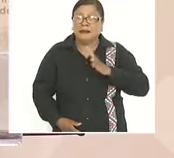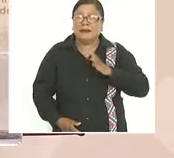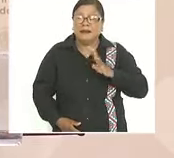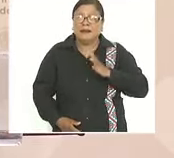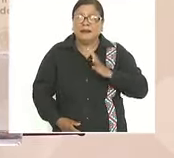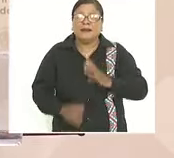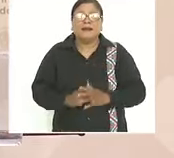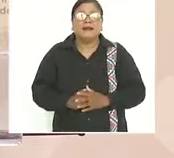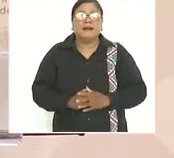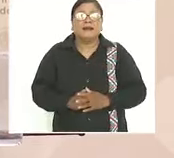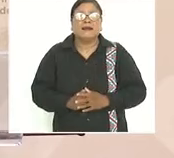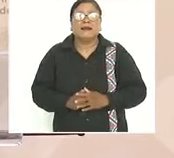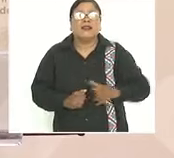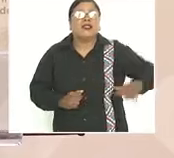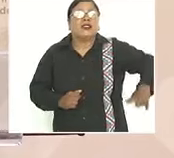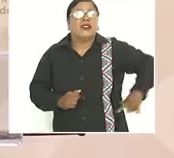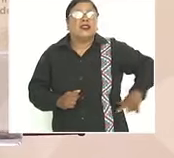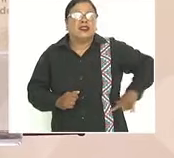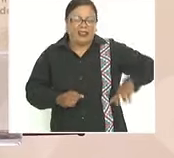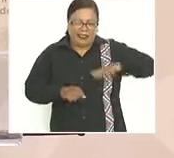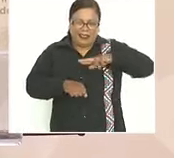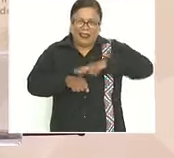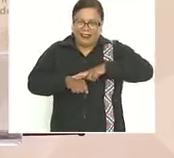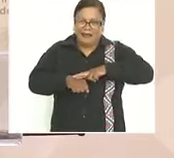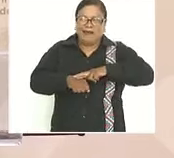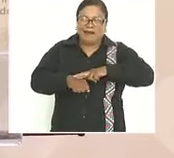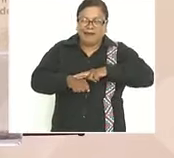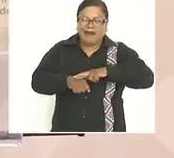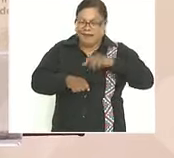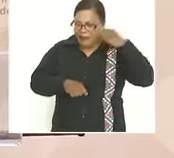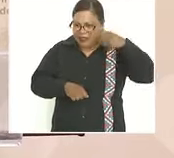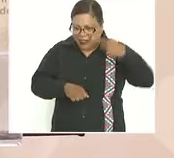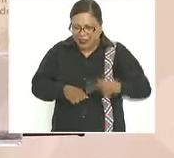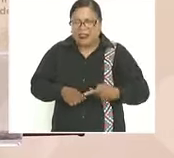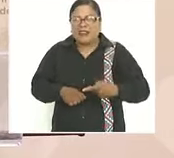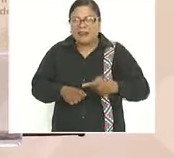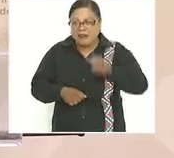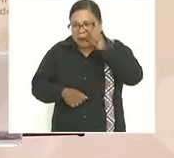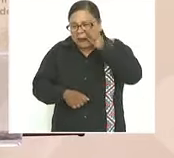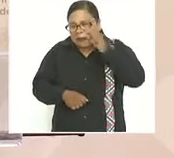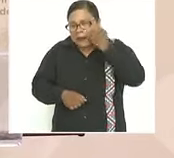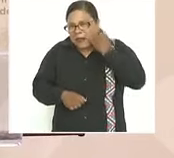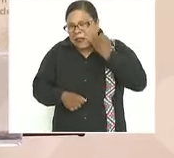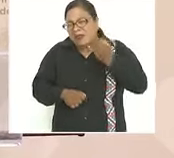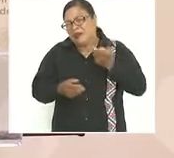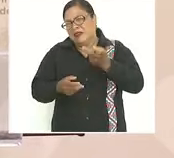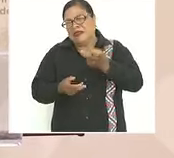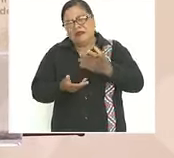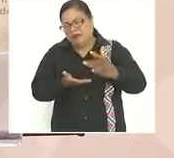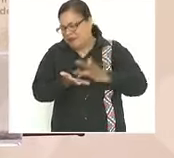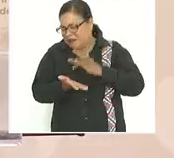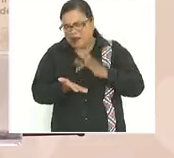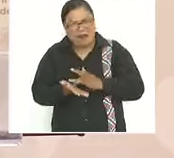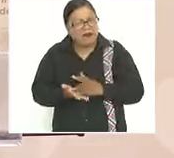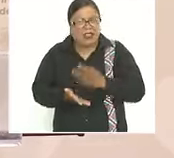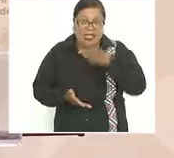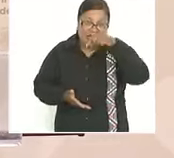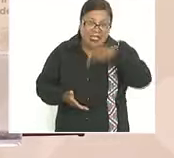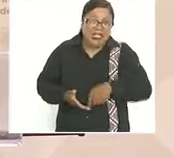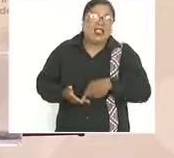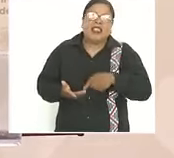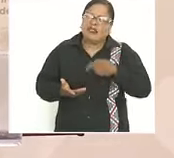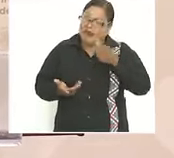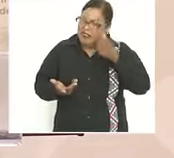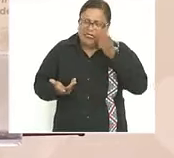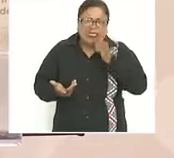del gobernador de Oaxaca de Salomón Jara siempre hemos estado trabajando